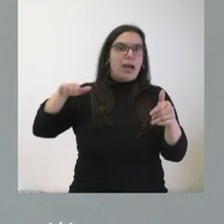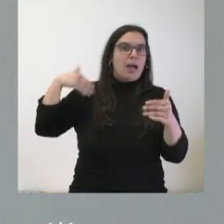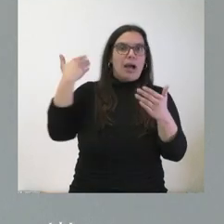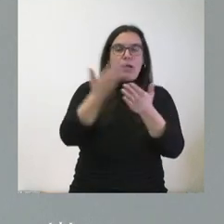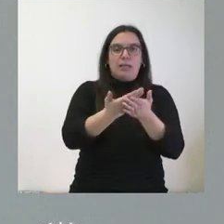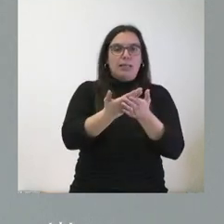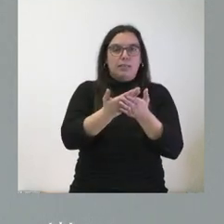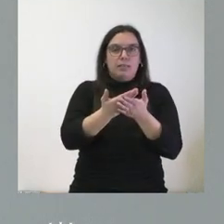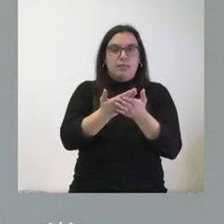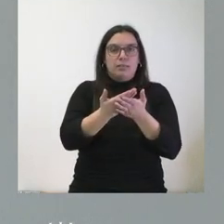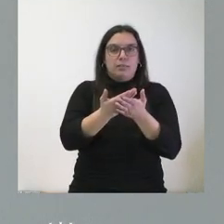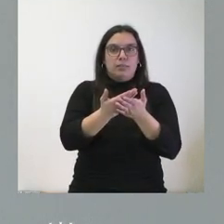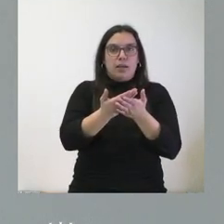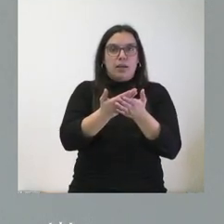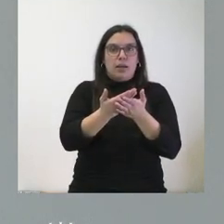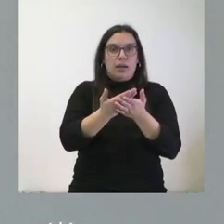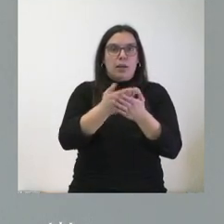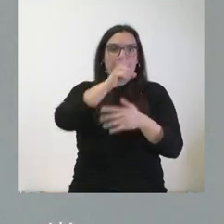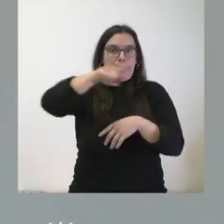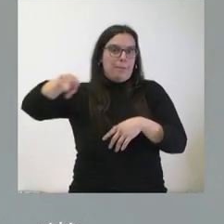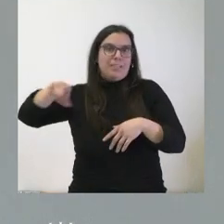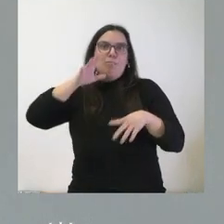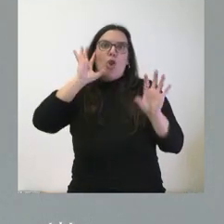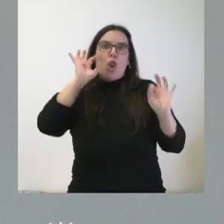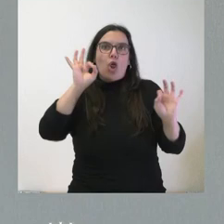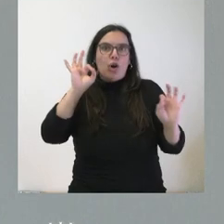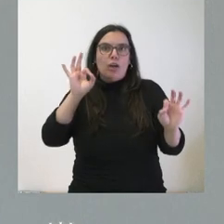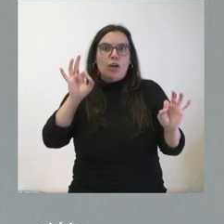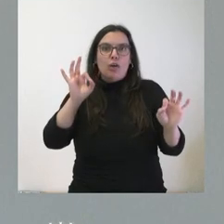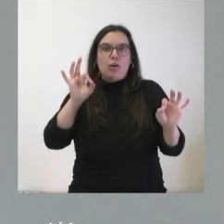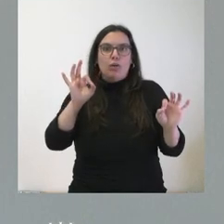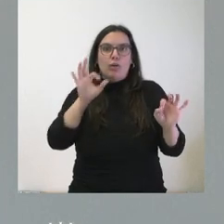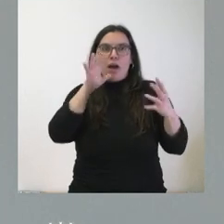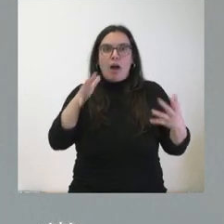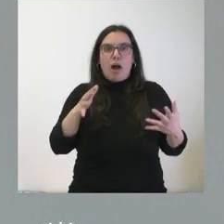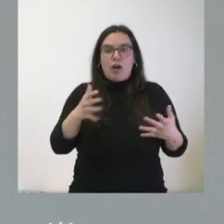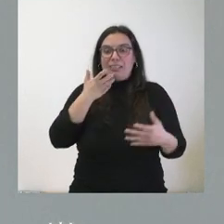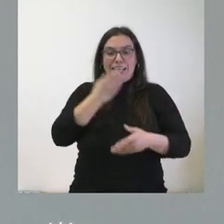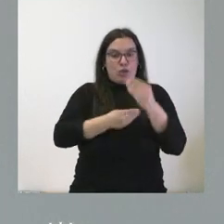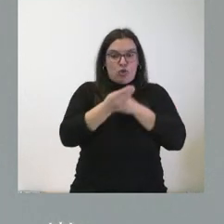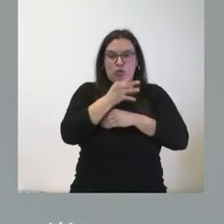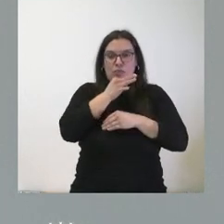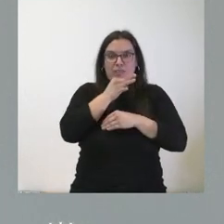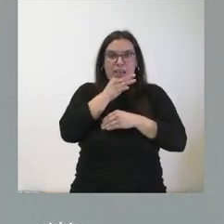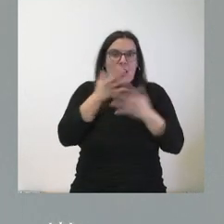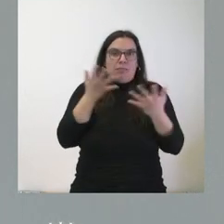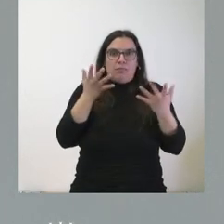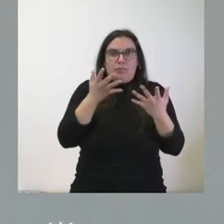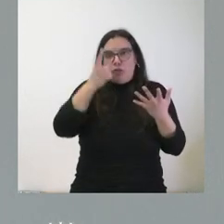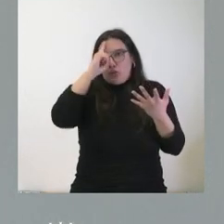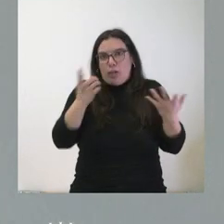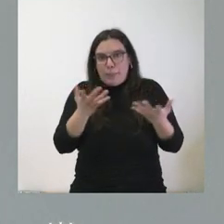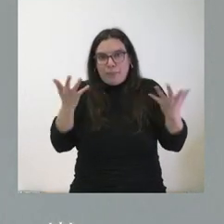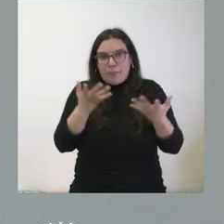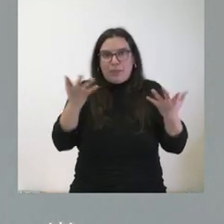el tiempo y todos los meses posteriores, porque lógicamente a día de hoy una persona que no ha nacido, el niño o la niña no puede